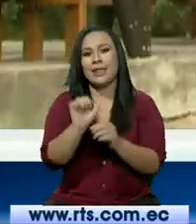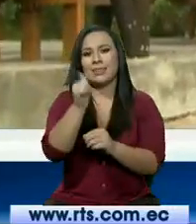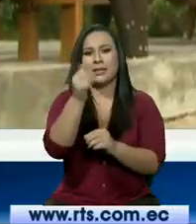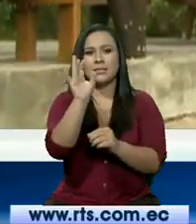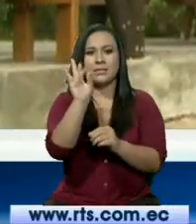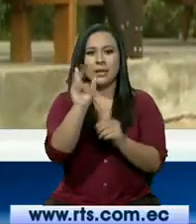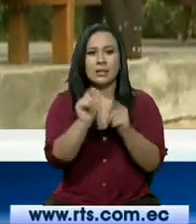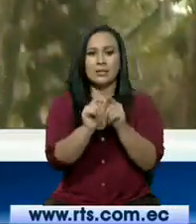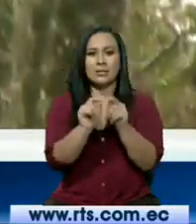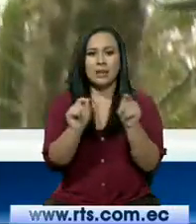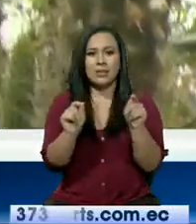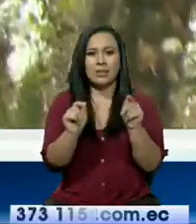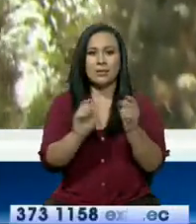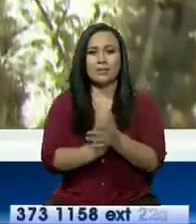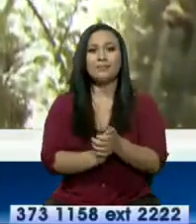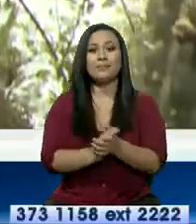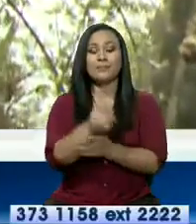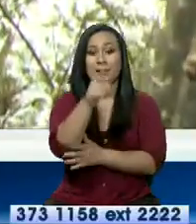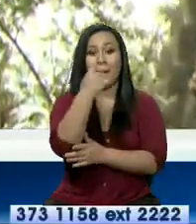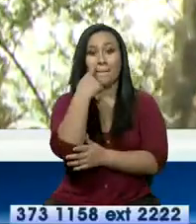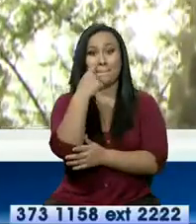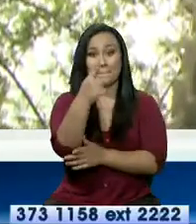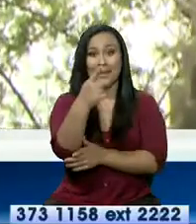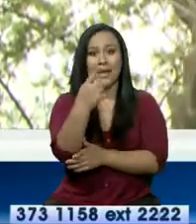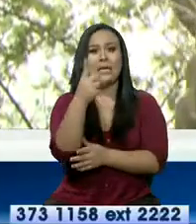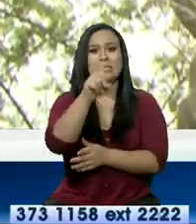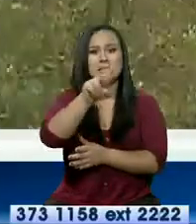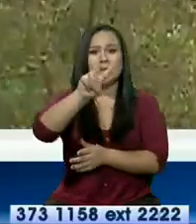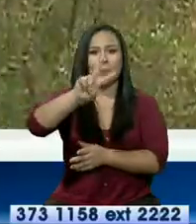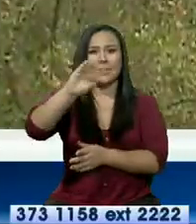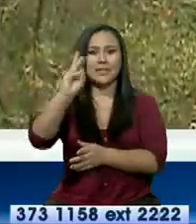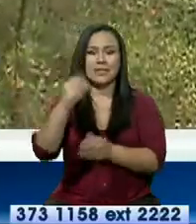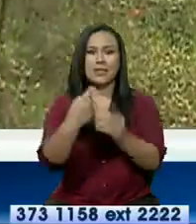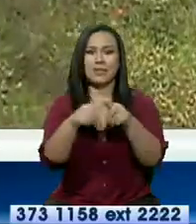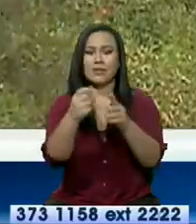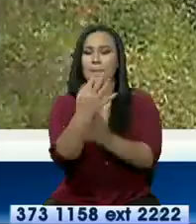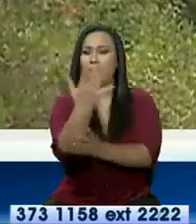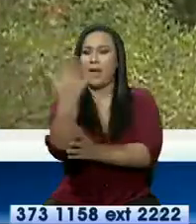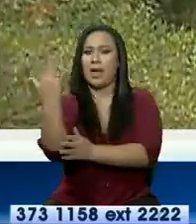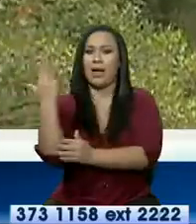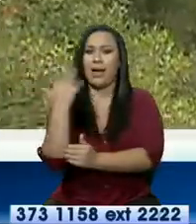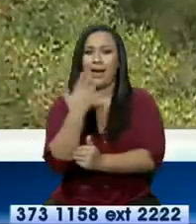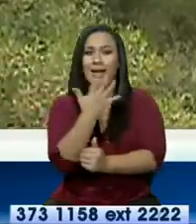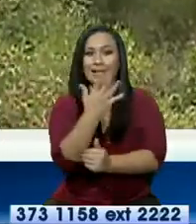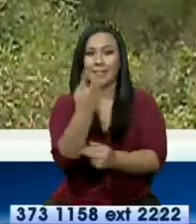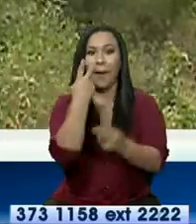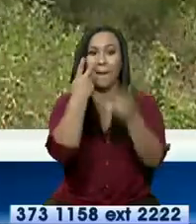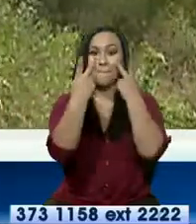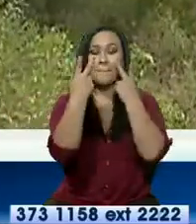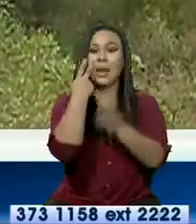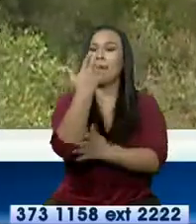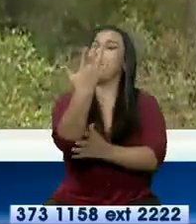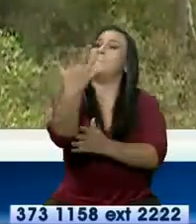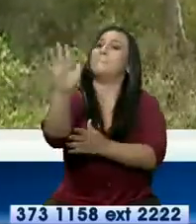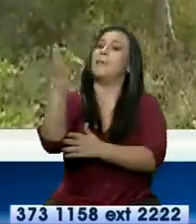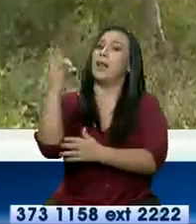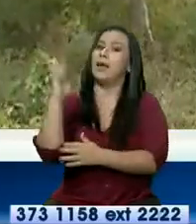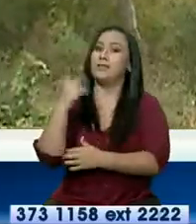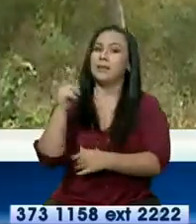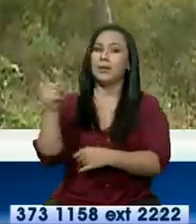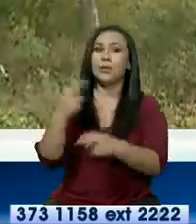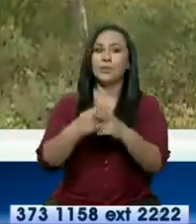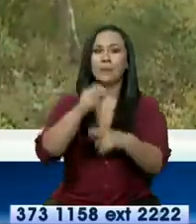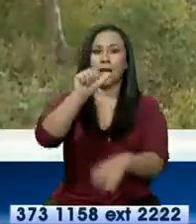centímetros. Aquí en este bosque viven 126 especies de plantas. Usted está mirando este árbol. Este árbol de